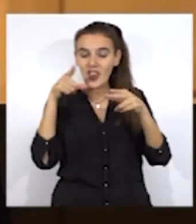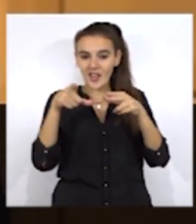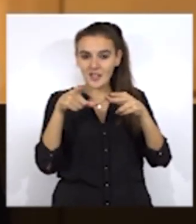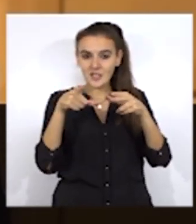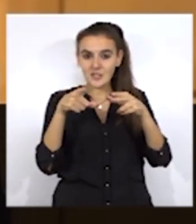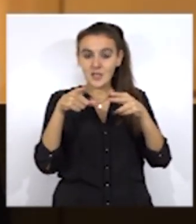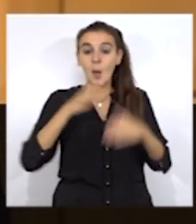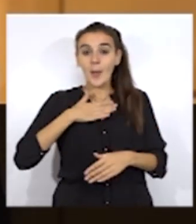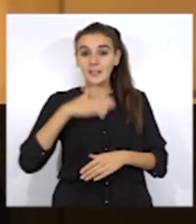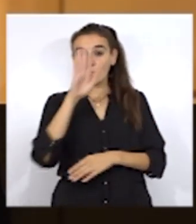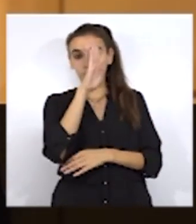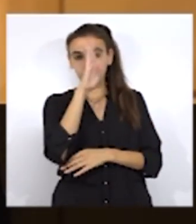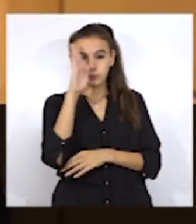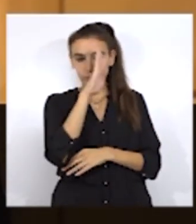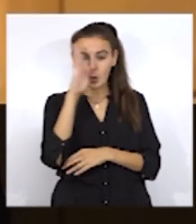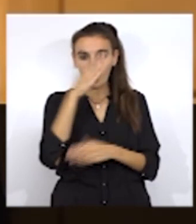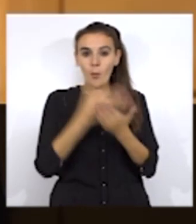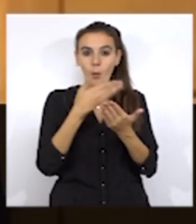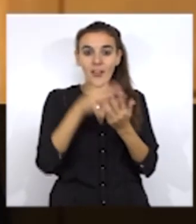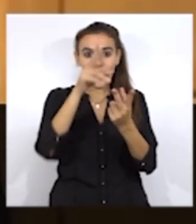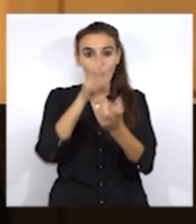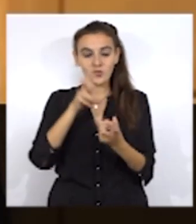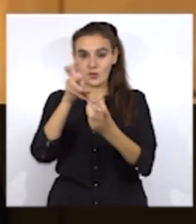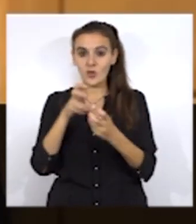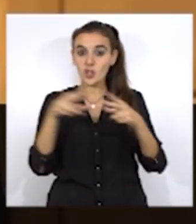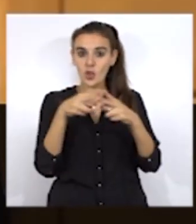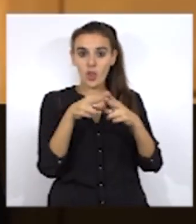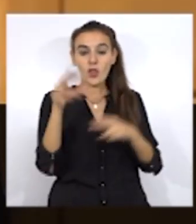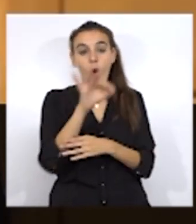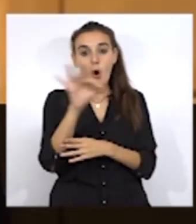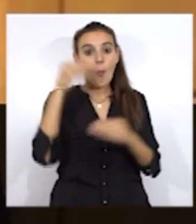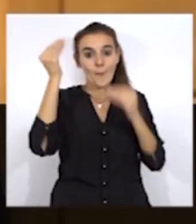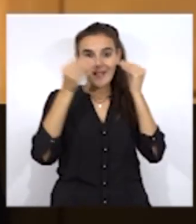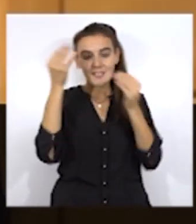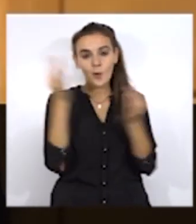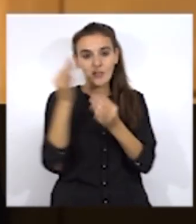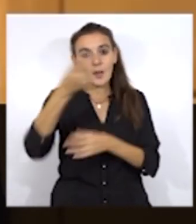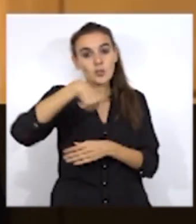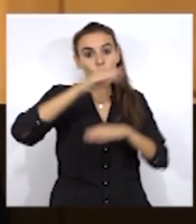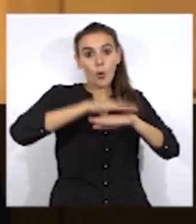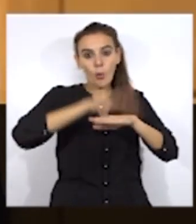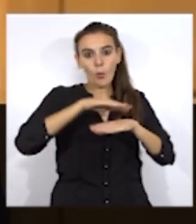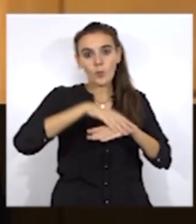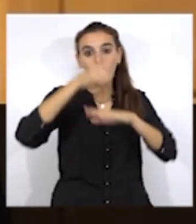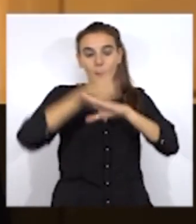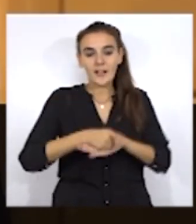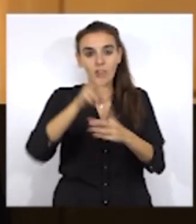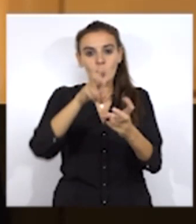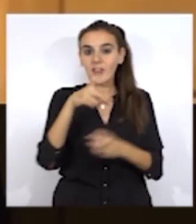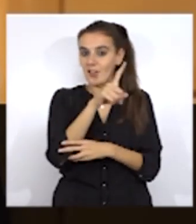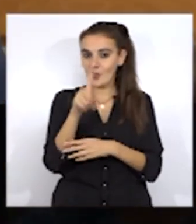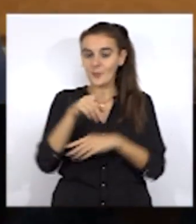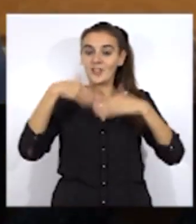correcto en el impuesto de sociedades o mantendremos la certeza de que usted no cumplió con las obligaciones tributarias y, en consecuencia, debe renunciar